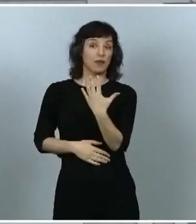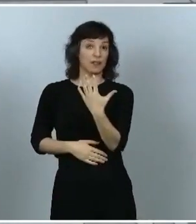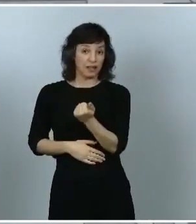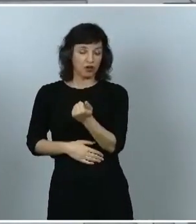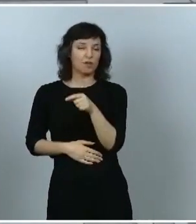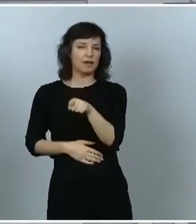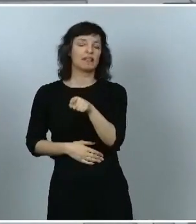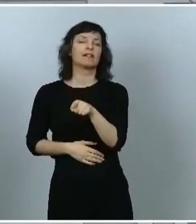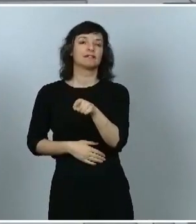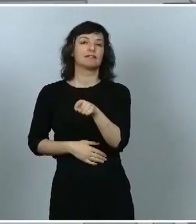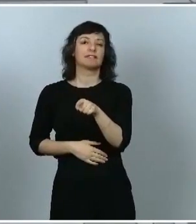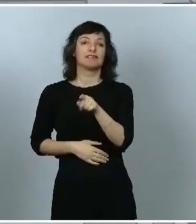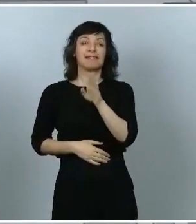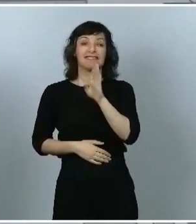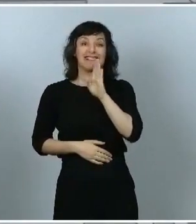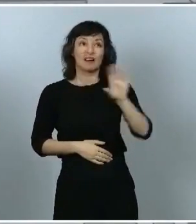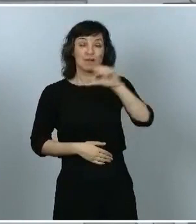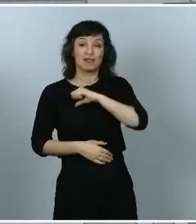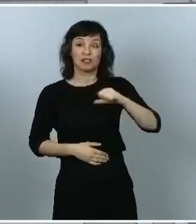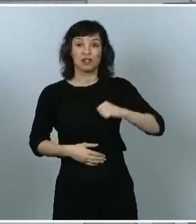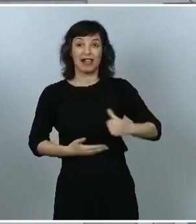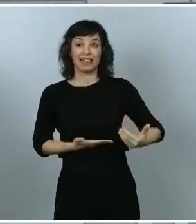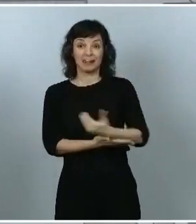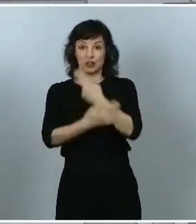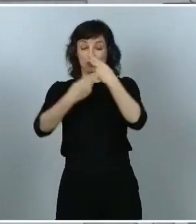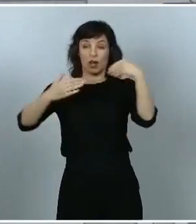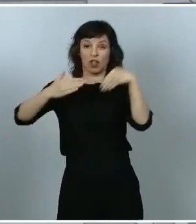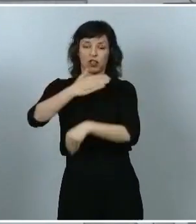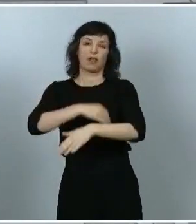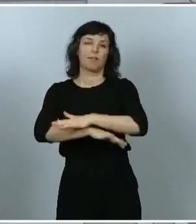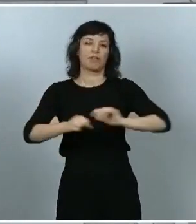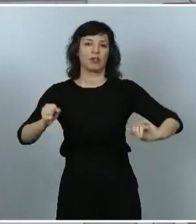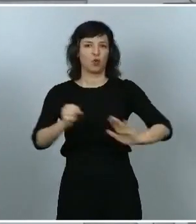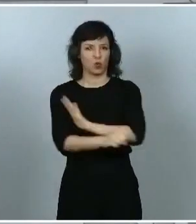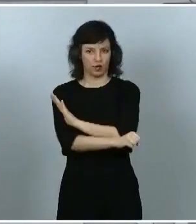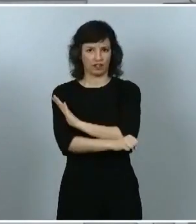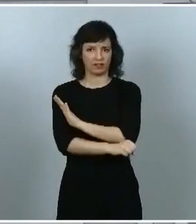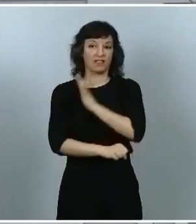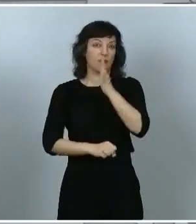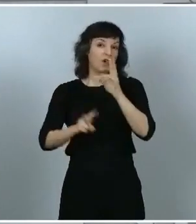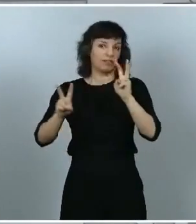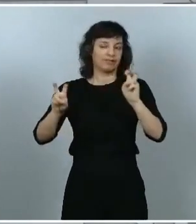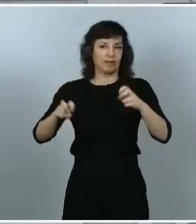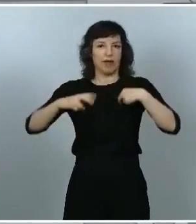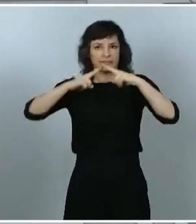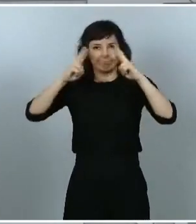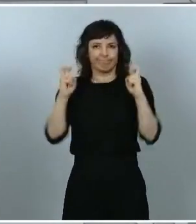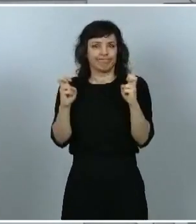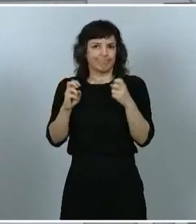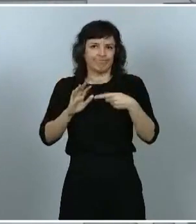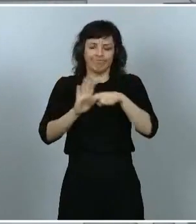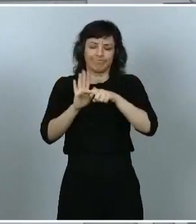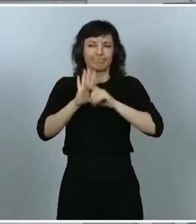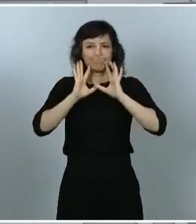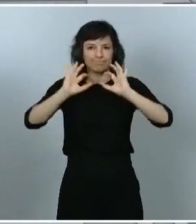de los ingresos públicos como consecuencia de las medidas tan extraordinarias en materia de confinamiento que hemos tenido que adoptar para hacer